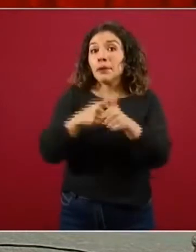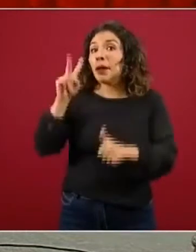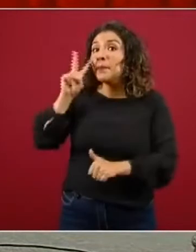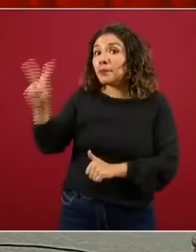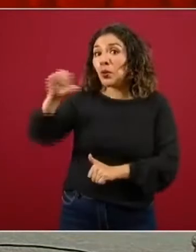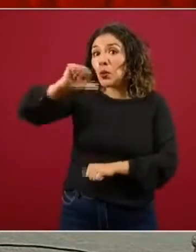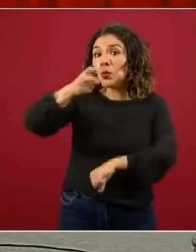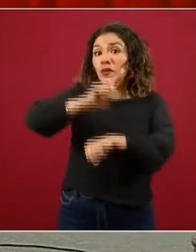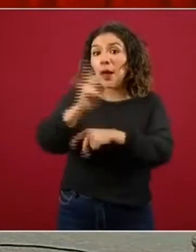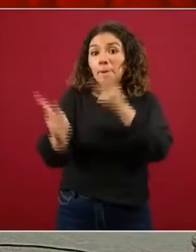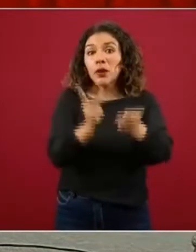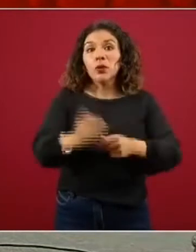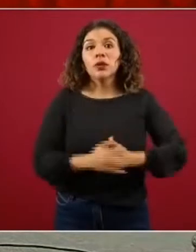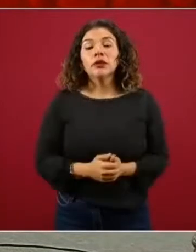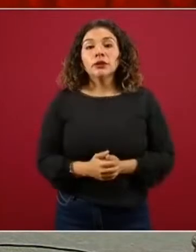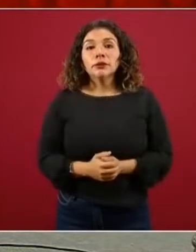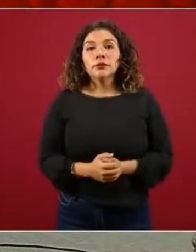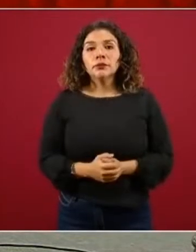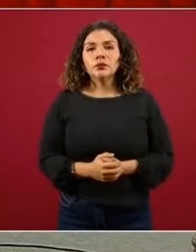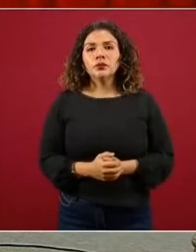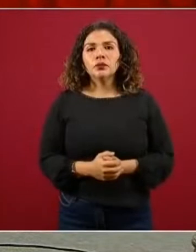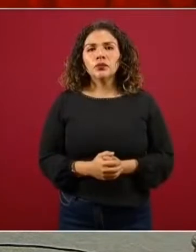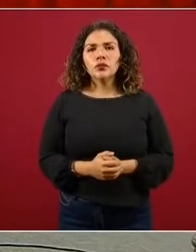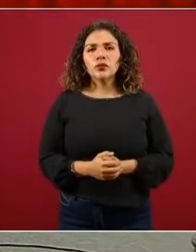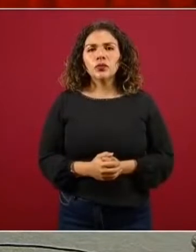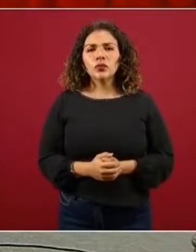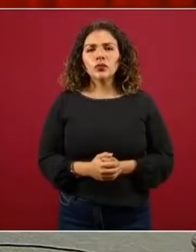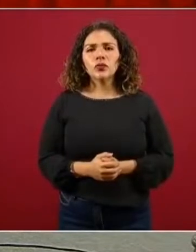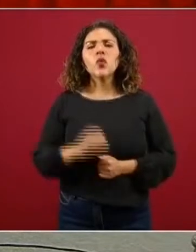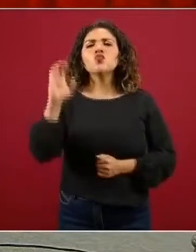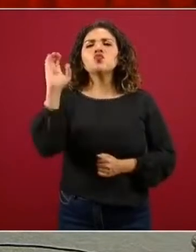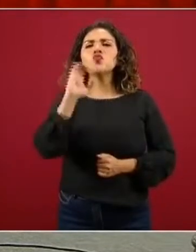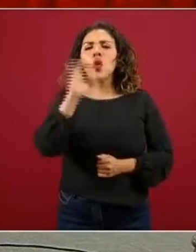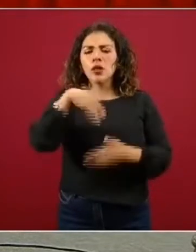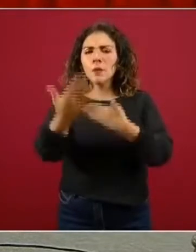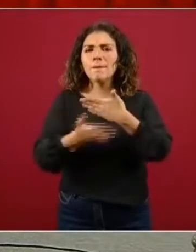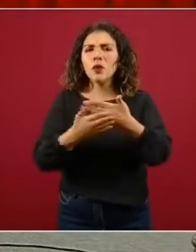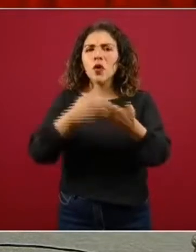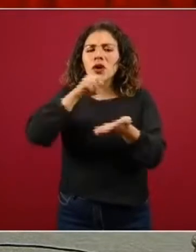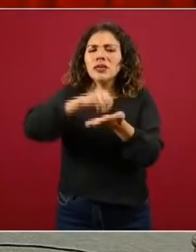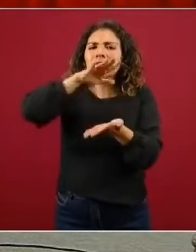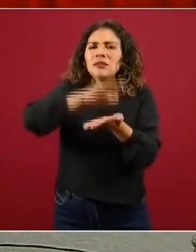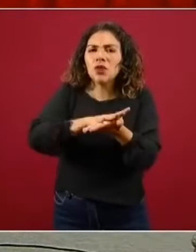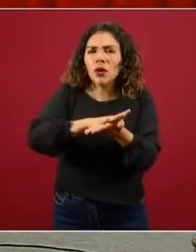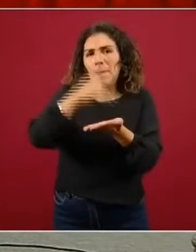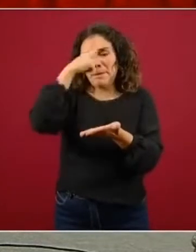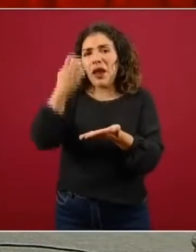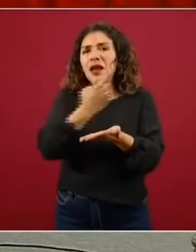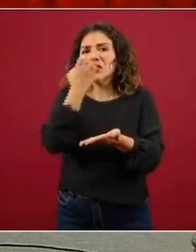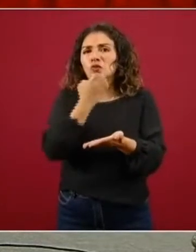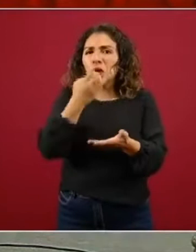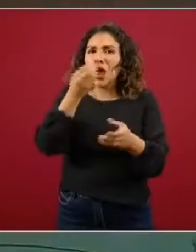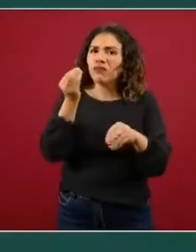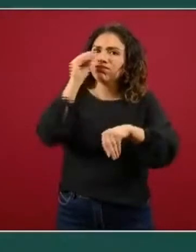pregunta del día de hoy. ¿Cuándo van a ser las inscripciones y reinscripciones